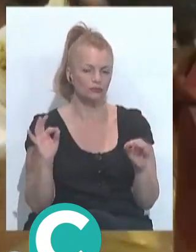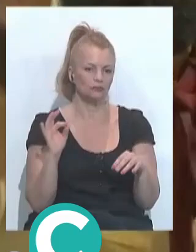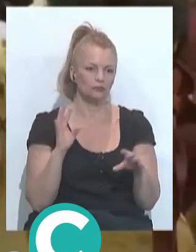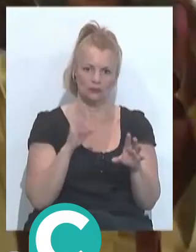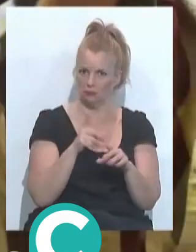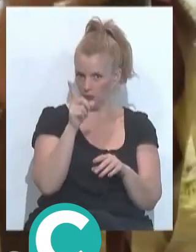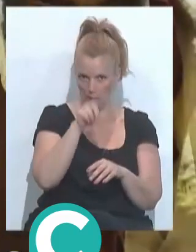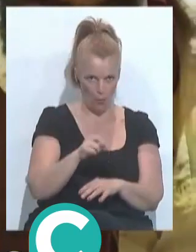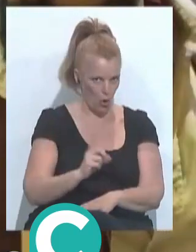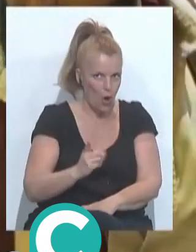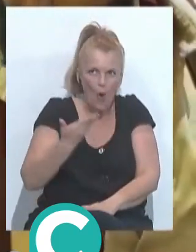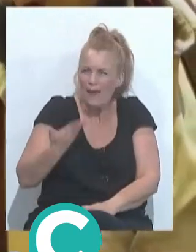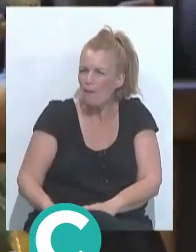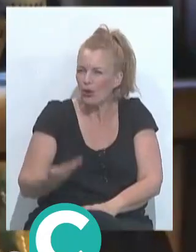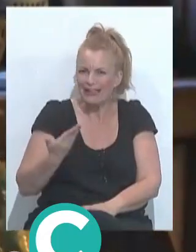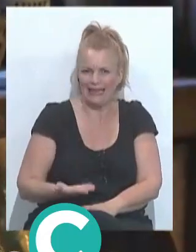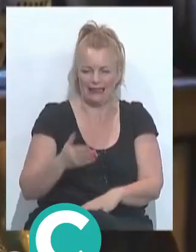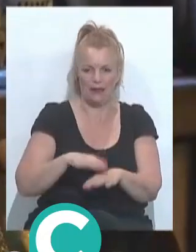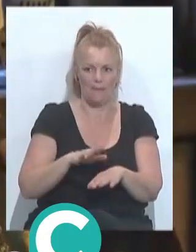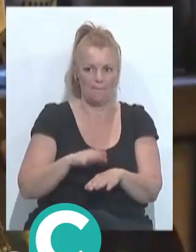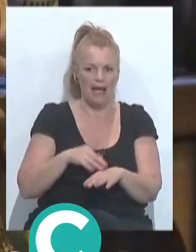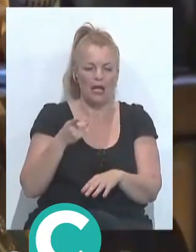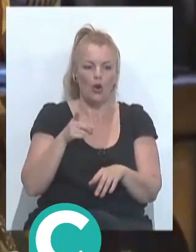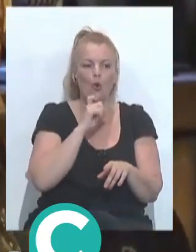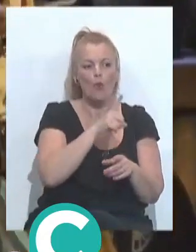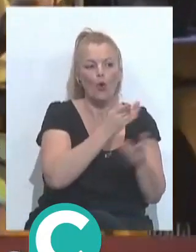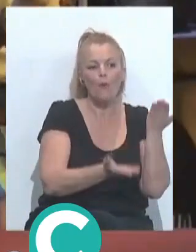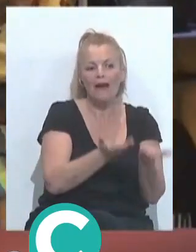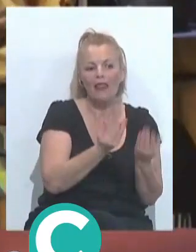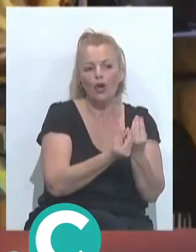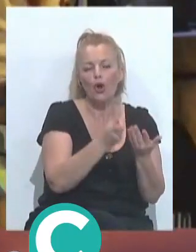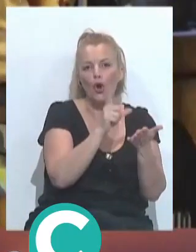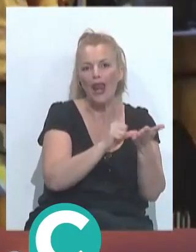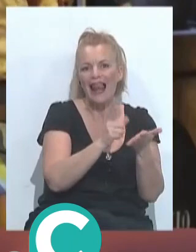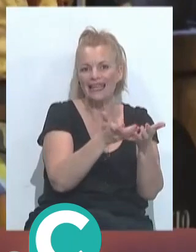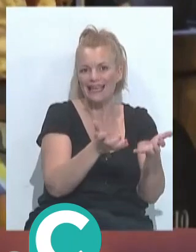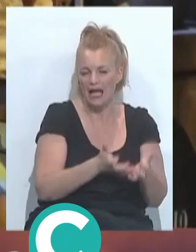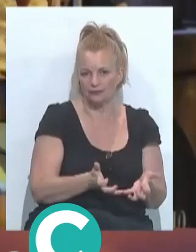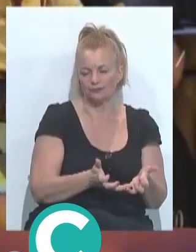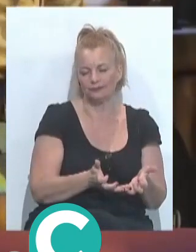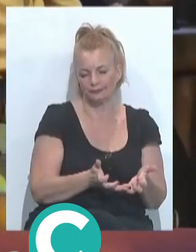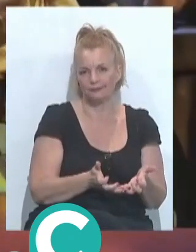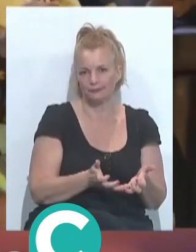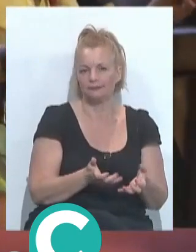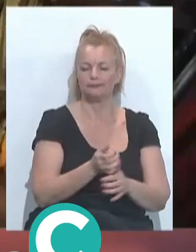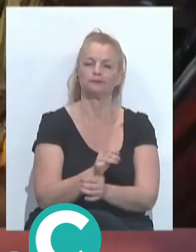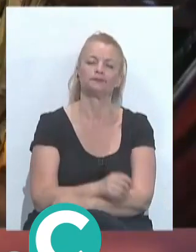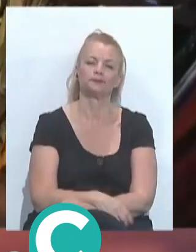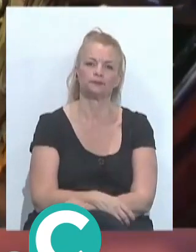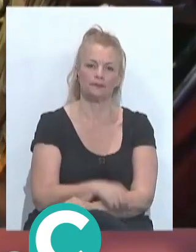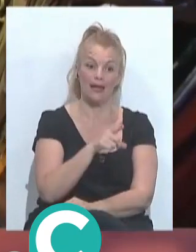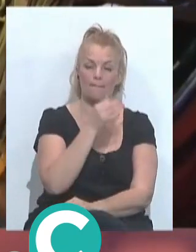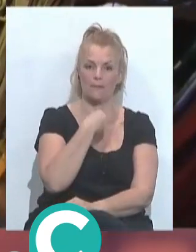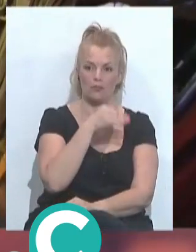tampoco. Eso creo que sea tan importante como la letra. Y es donde creo que se peca también de, bueno, esto de galimatía, y